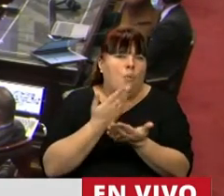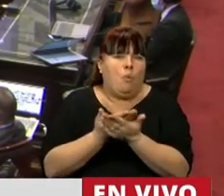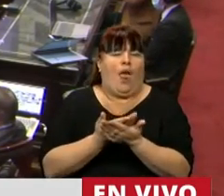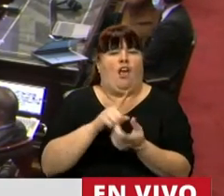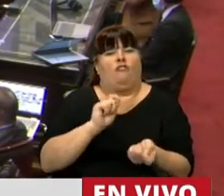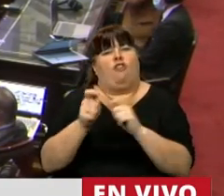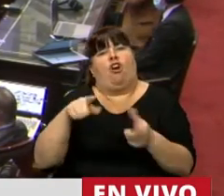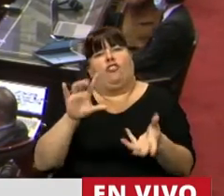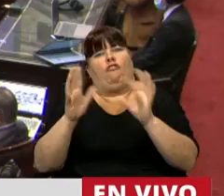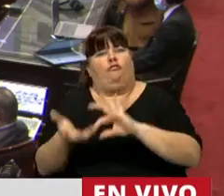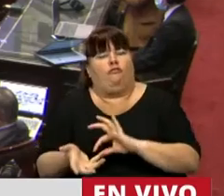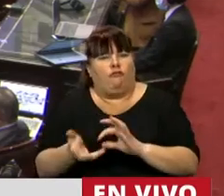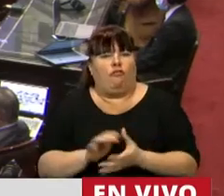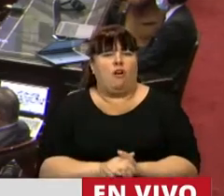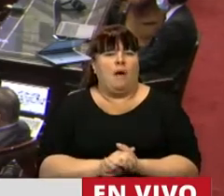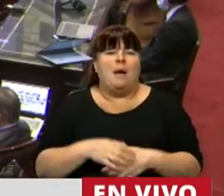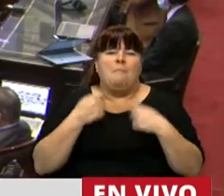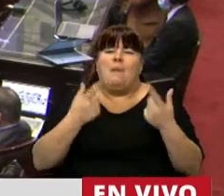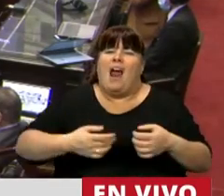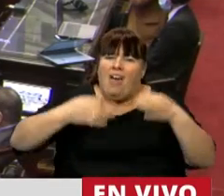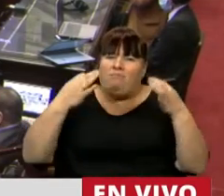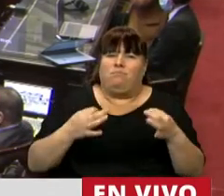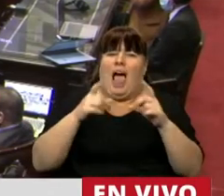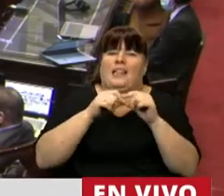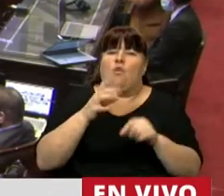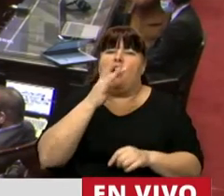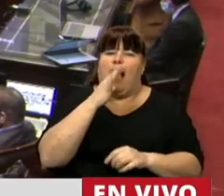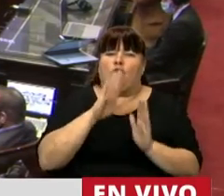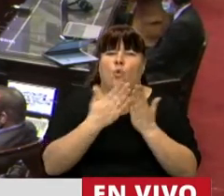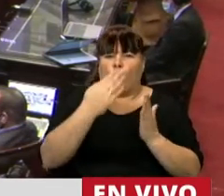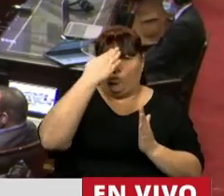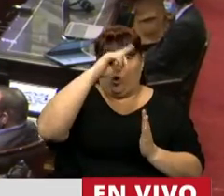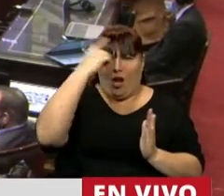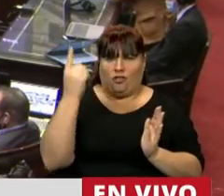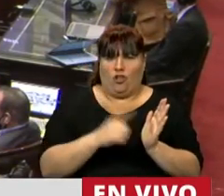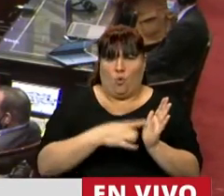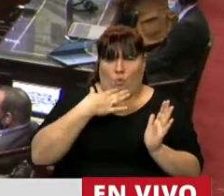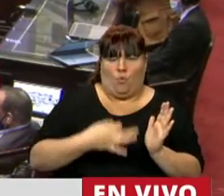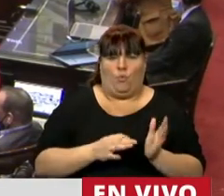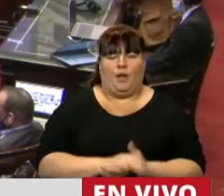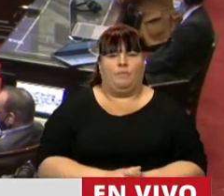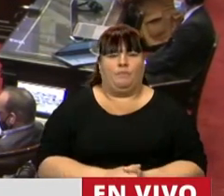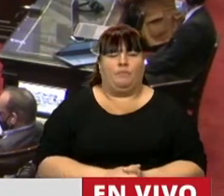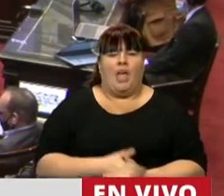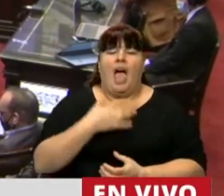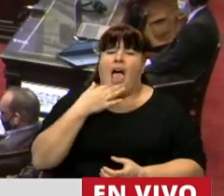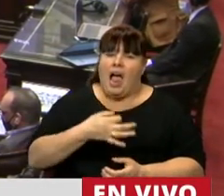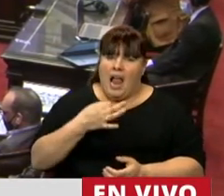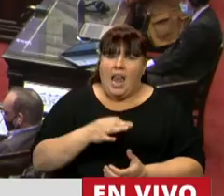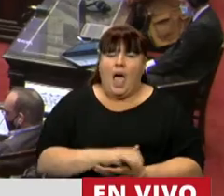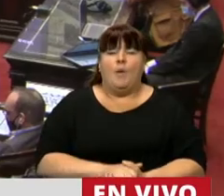y alternativas para garantizar básicamente el artículo 14 de la Constitución Nacional. Y la verdad que